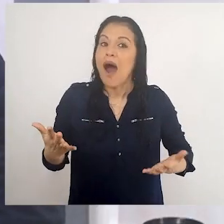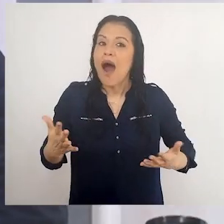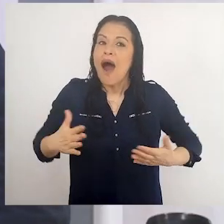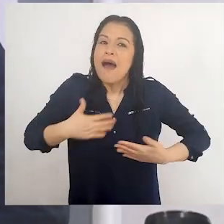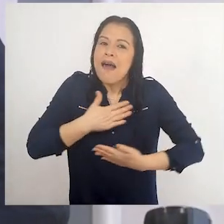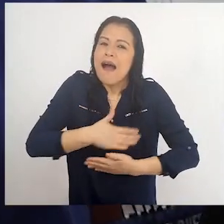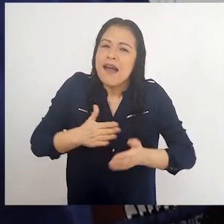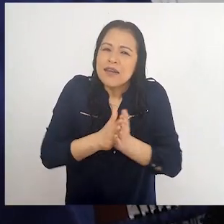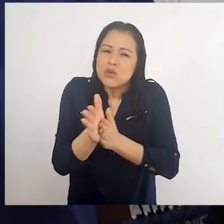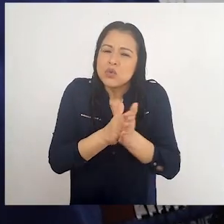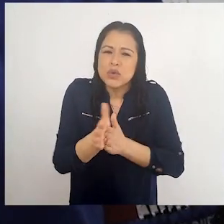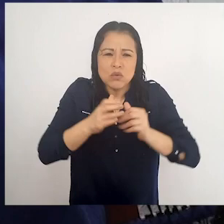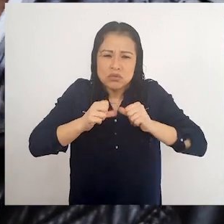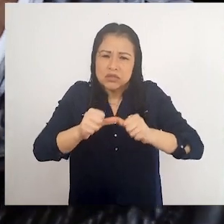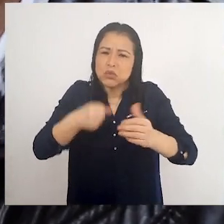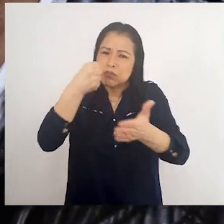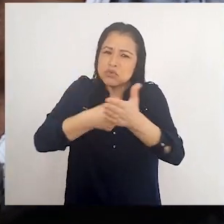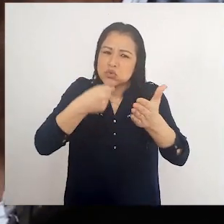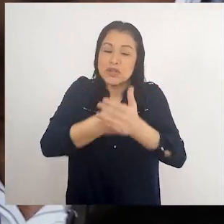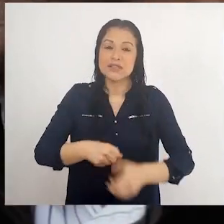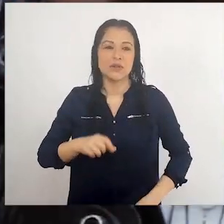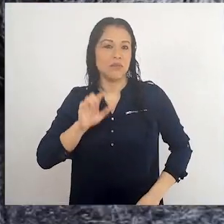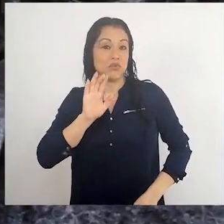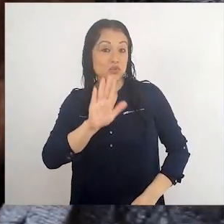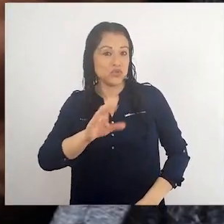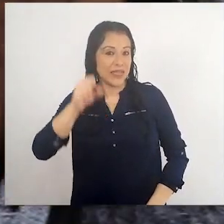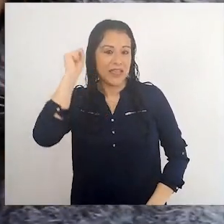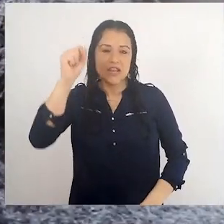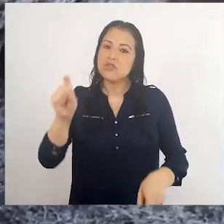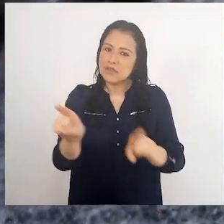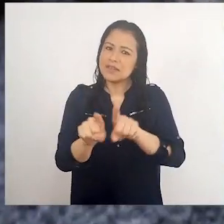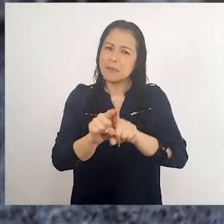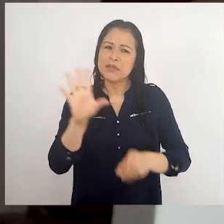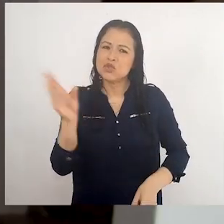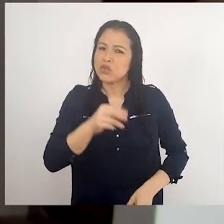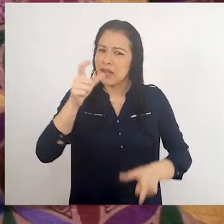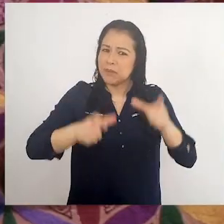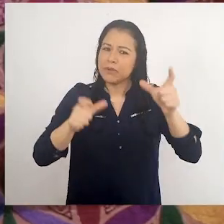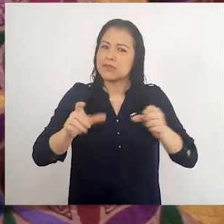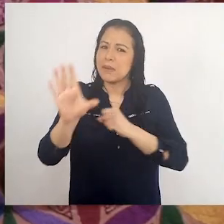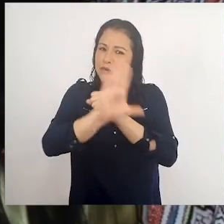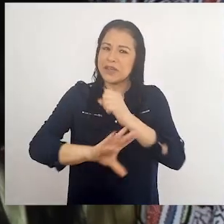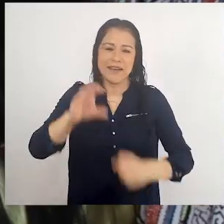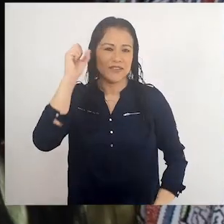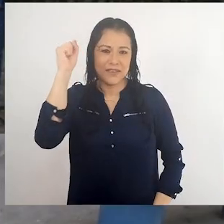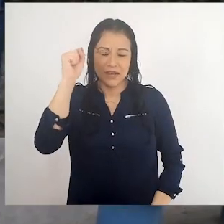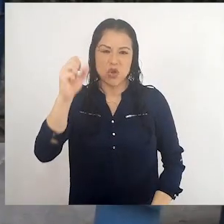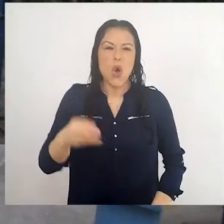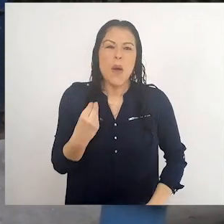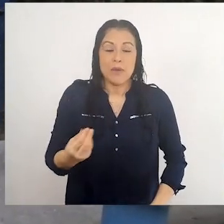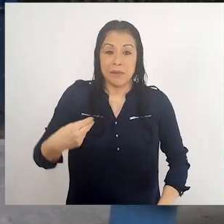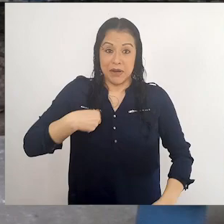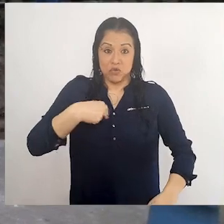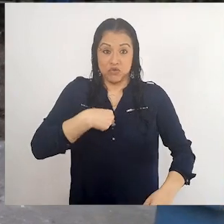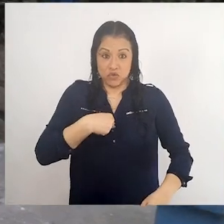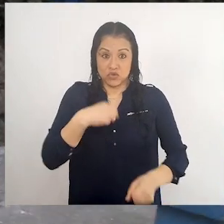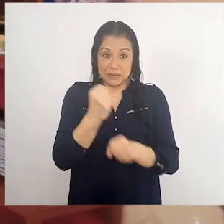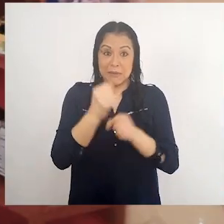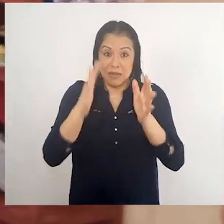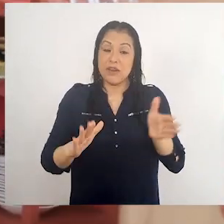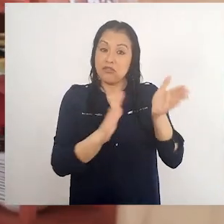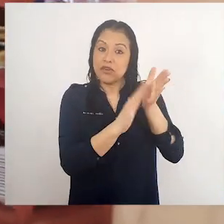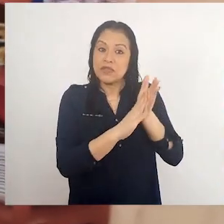Son las ganas de seguir luchando por tus derechos y por los derechos de todas las personas. Porque para nosotros,